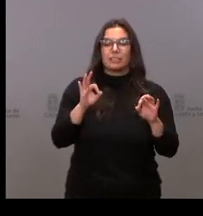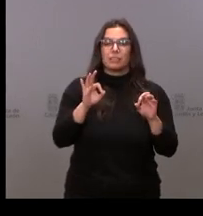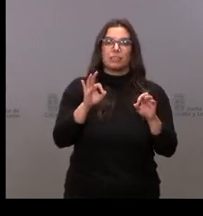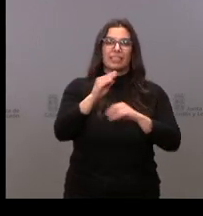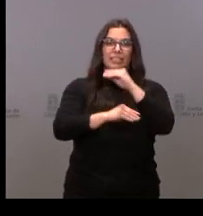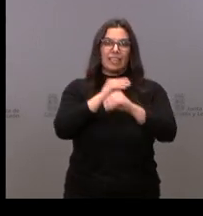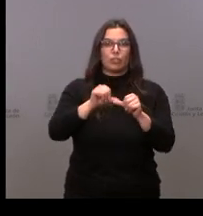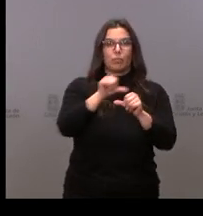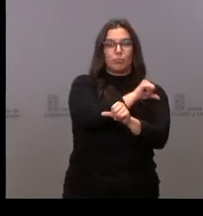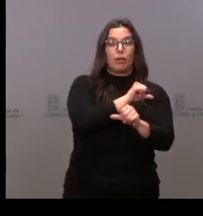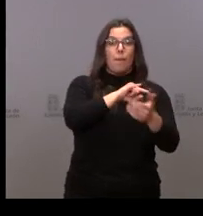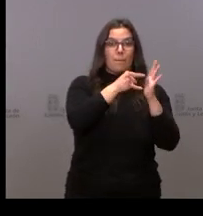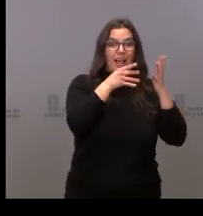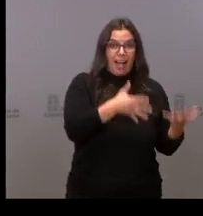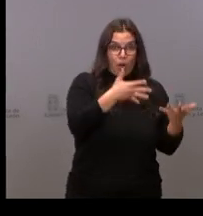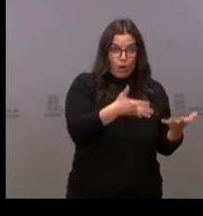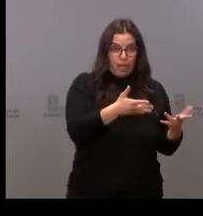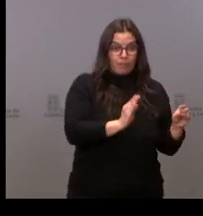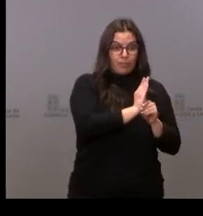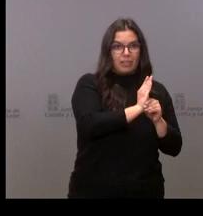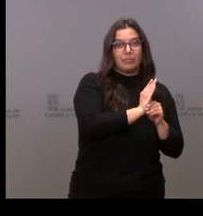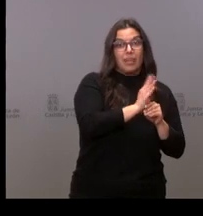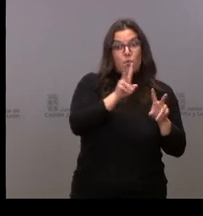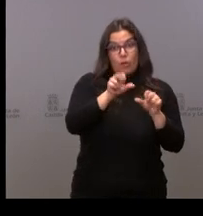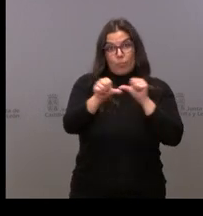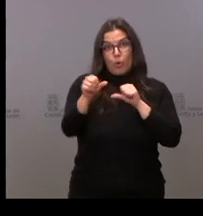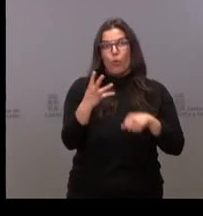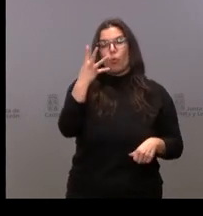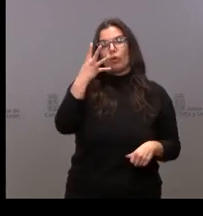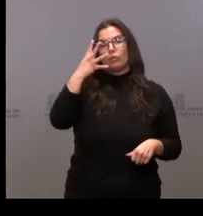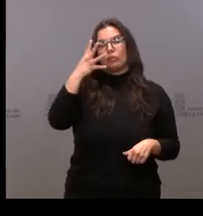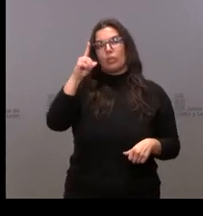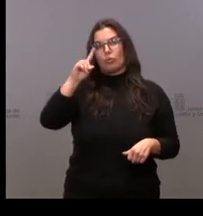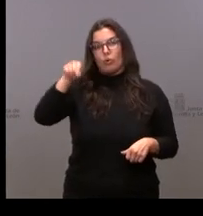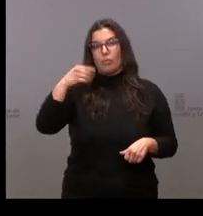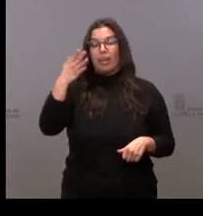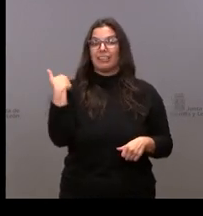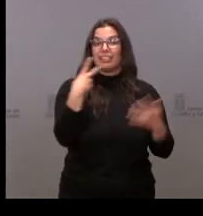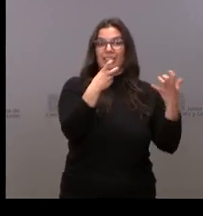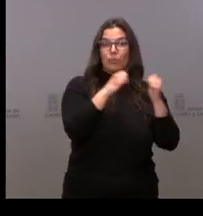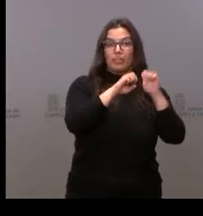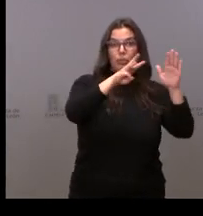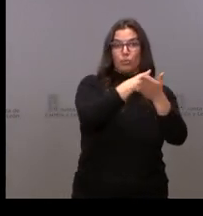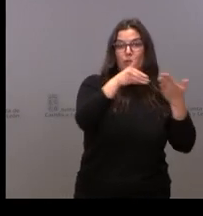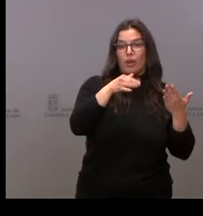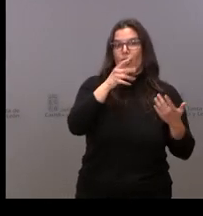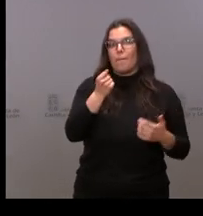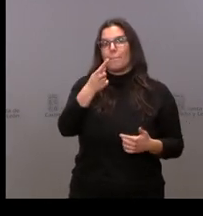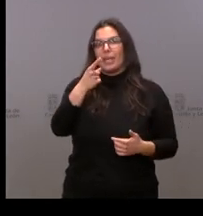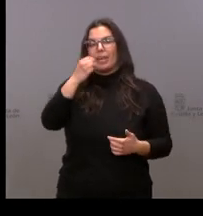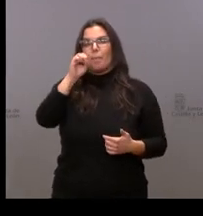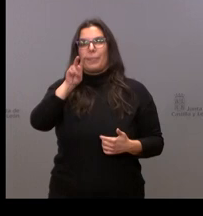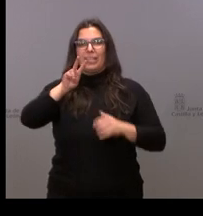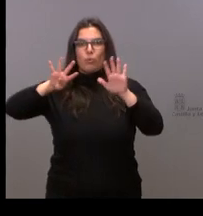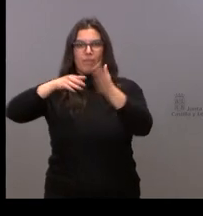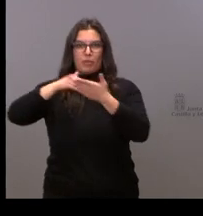del plan vigente hasta el momento actual. Pasamos de 728 millones a 1.029 millones